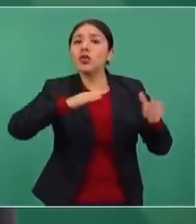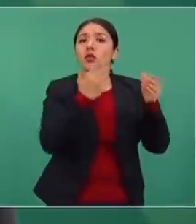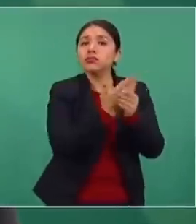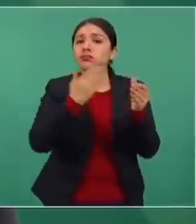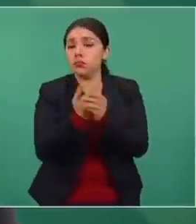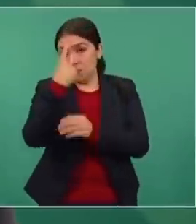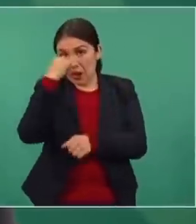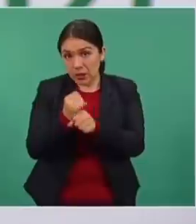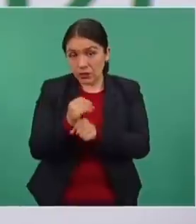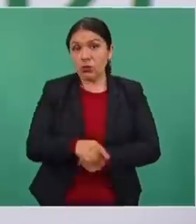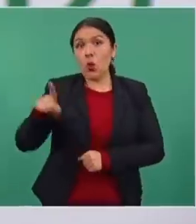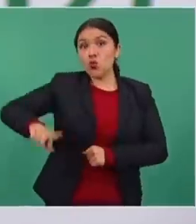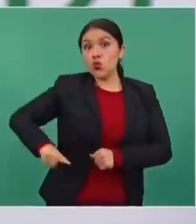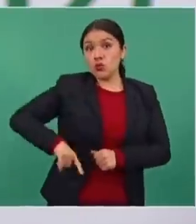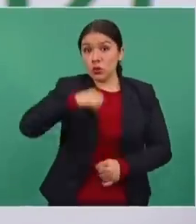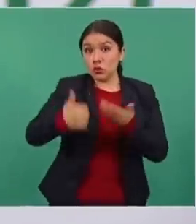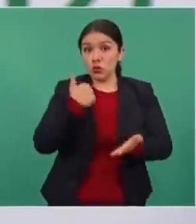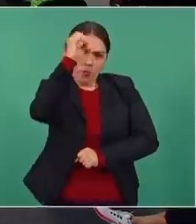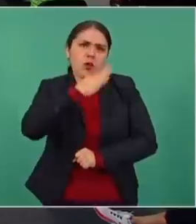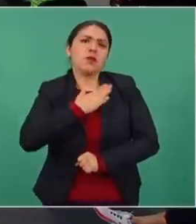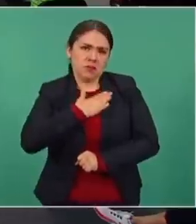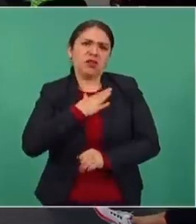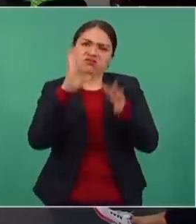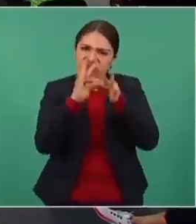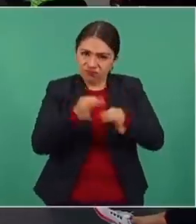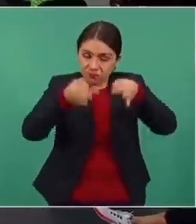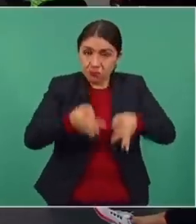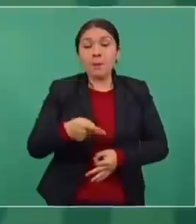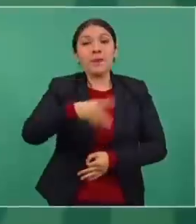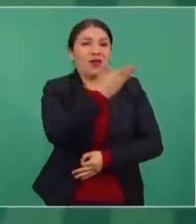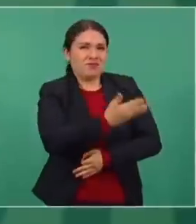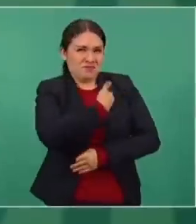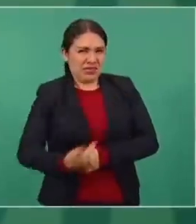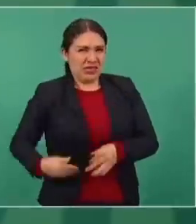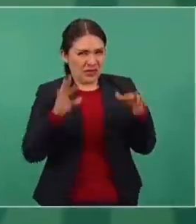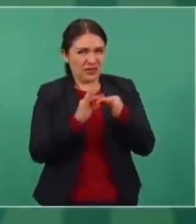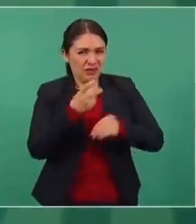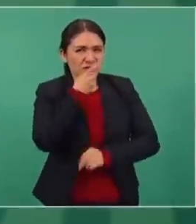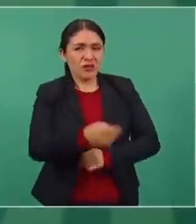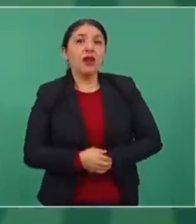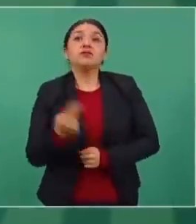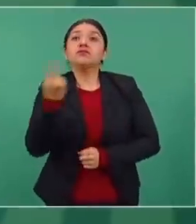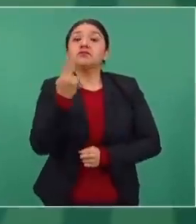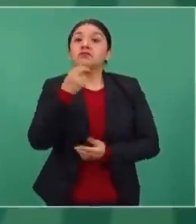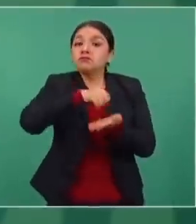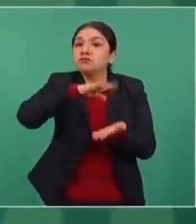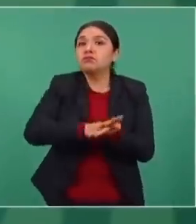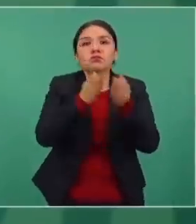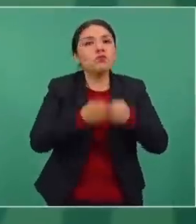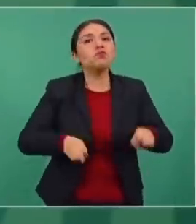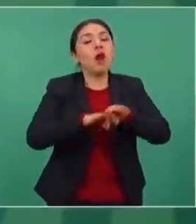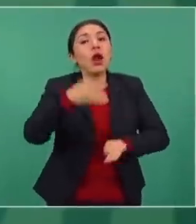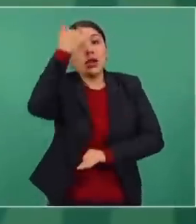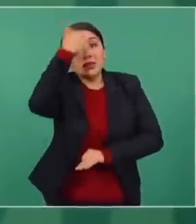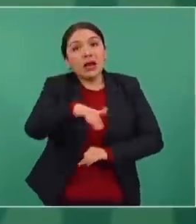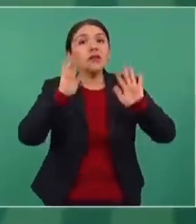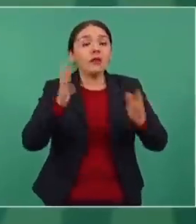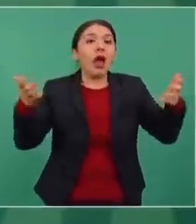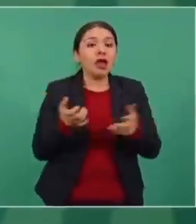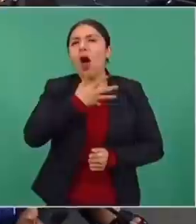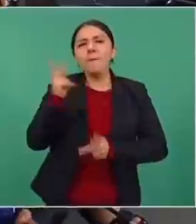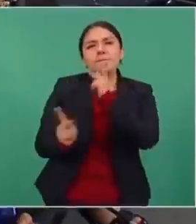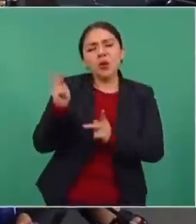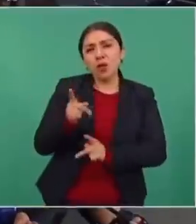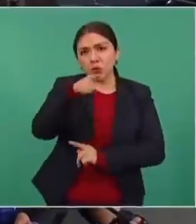el gobierno de la ciudad perdió 124. Pero como dice el señor presidente, pues tenemos que partir de la base de que se está haciendo un trabajo